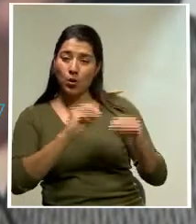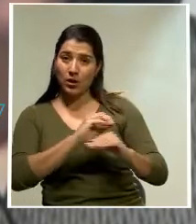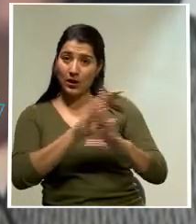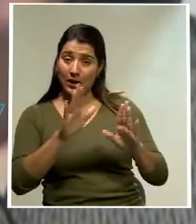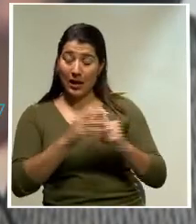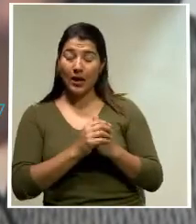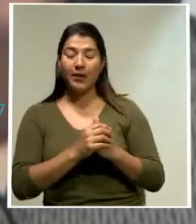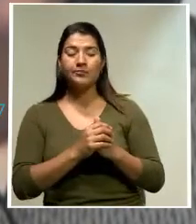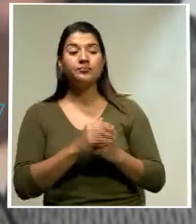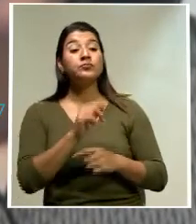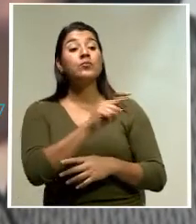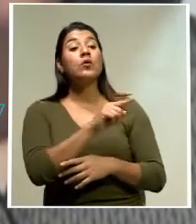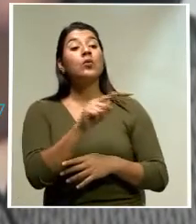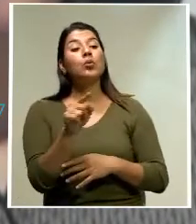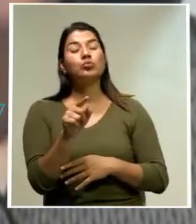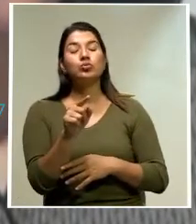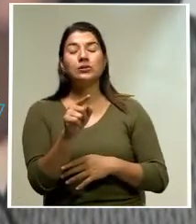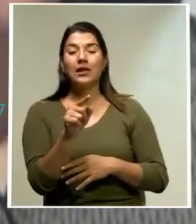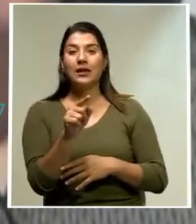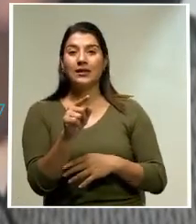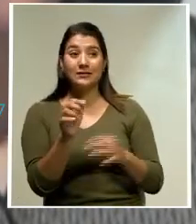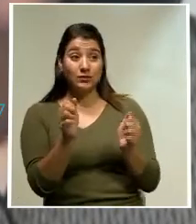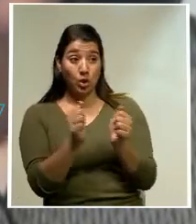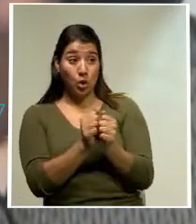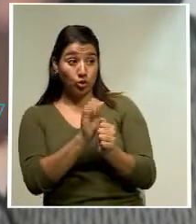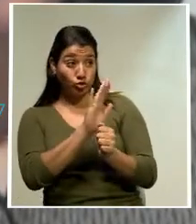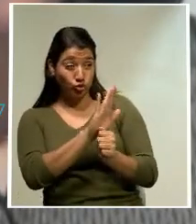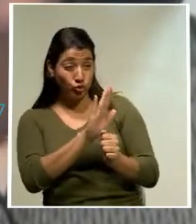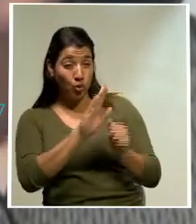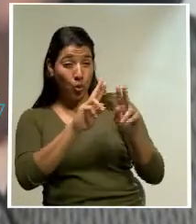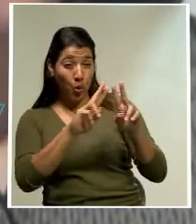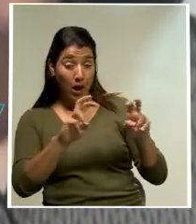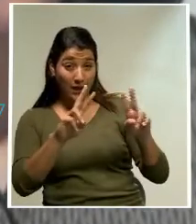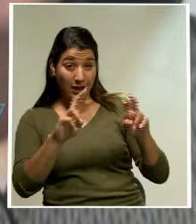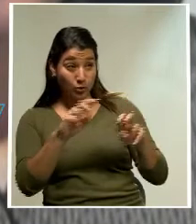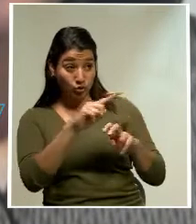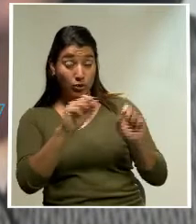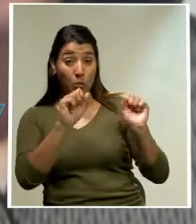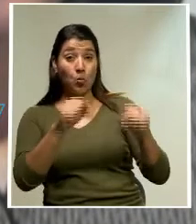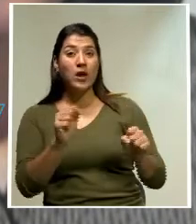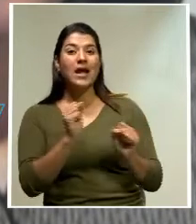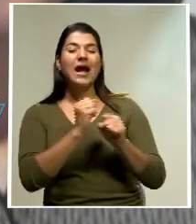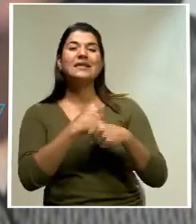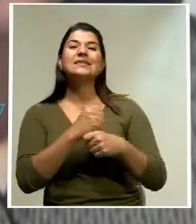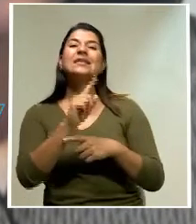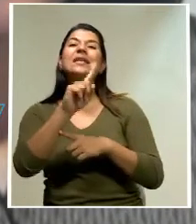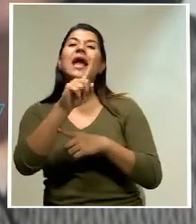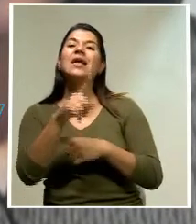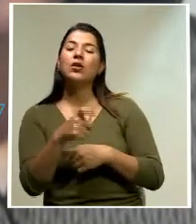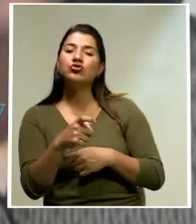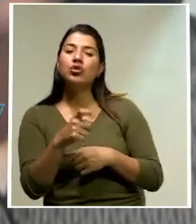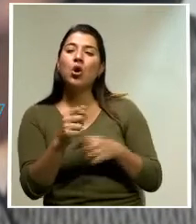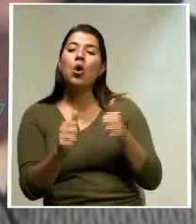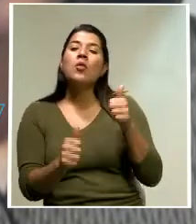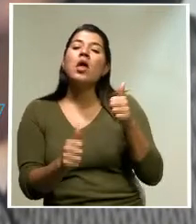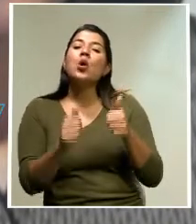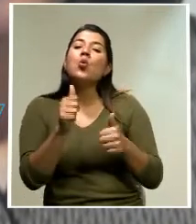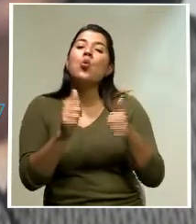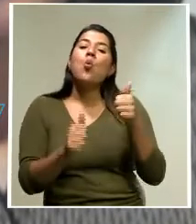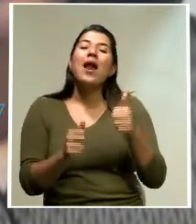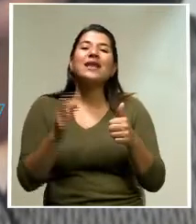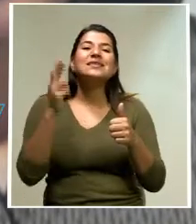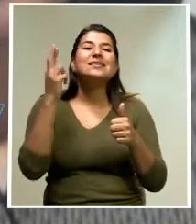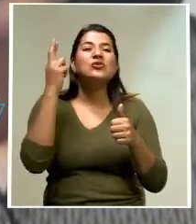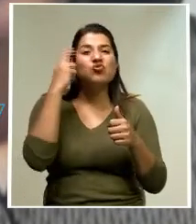partir de lo que han analizado, ¿se puede elaborar un diagnóstico de elementos comunes que en todas las